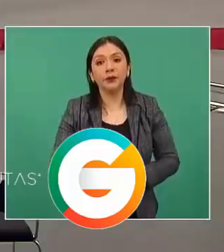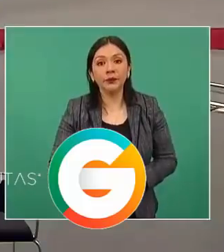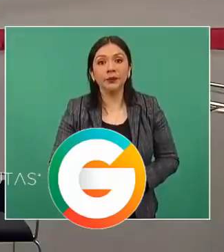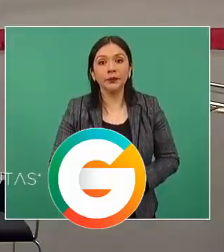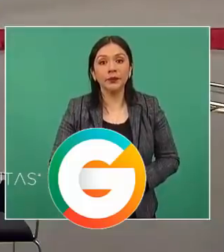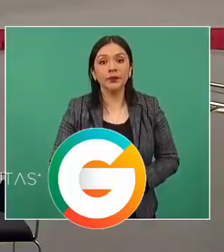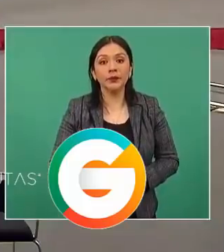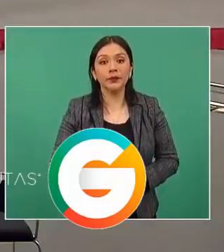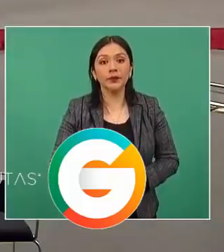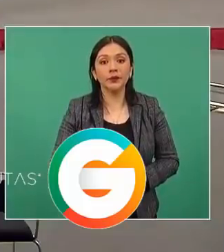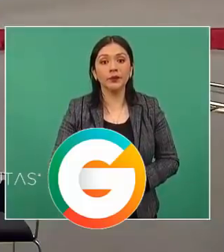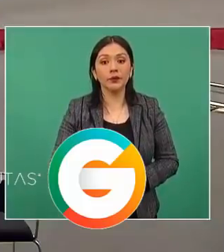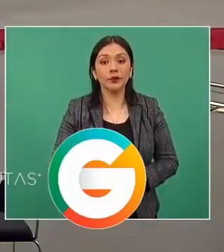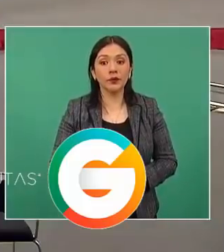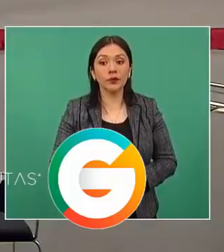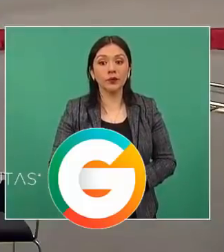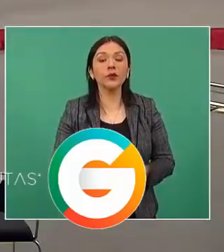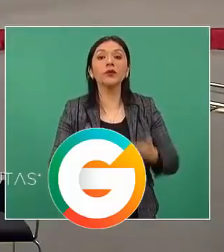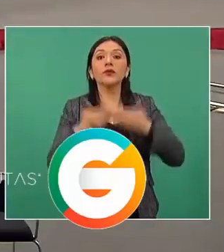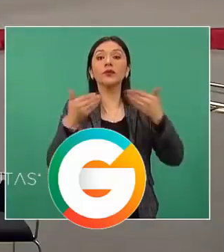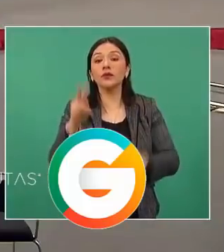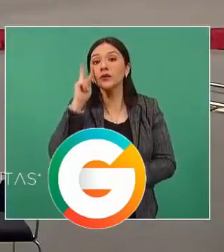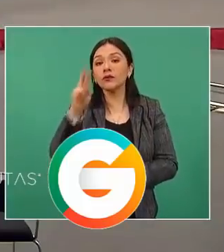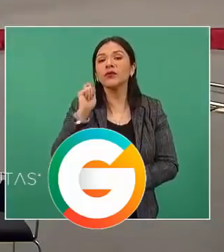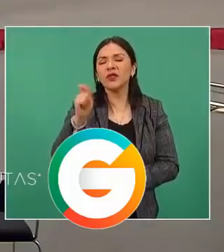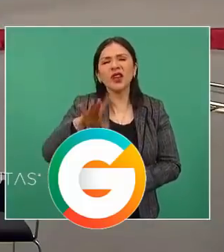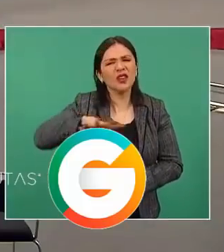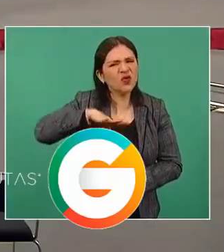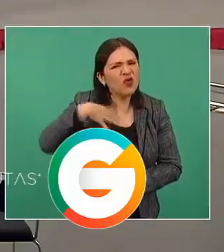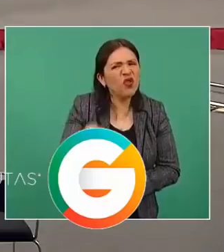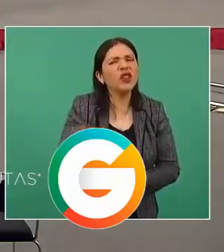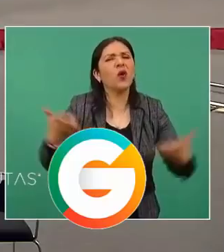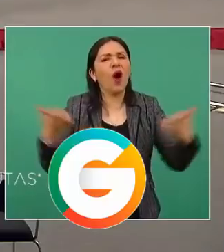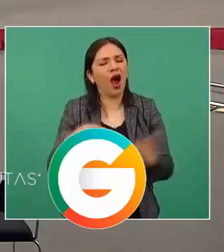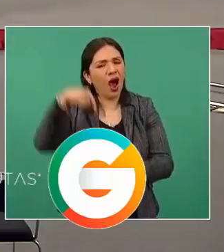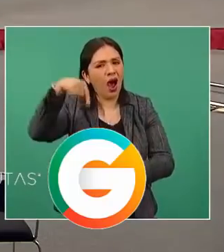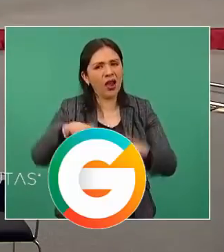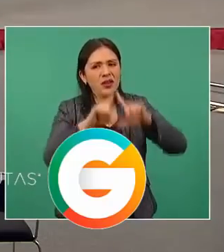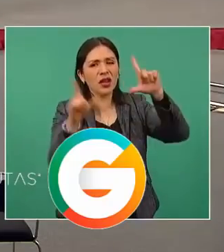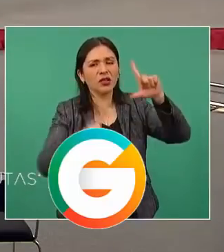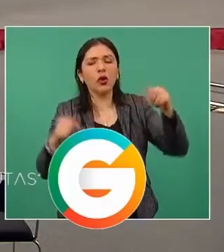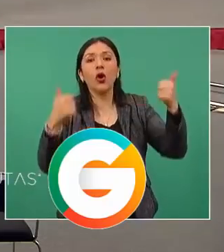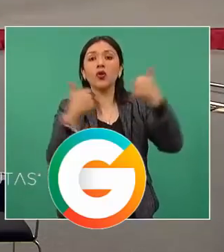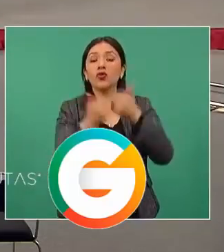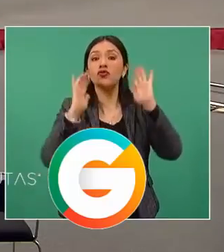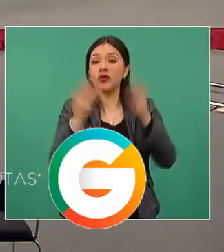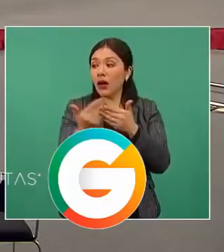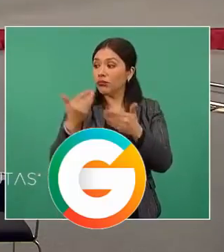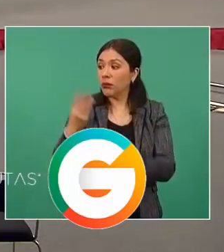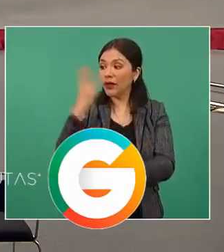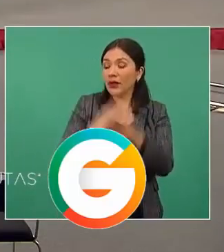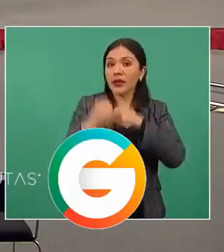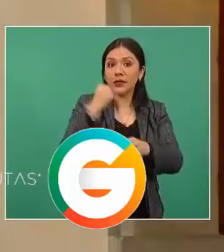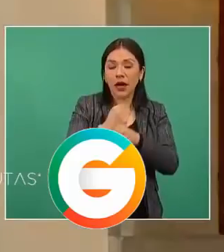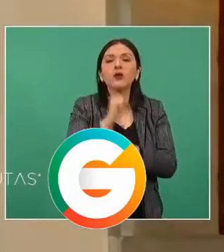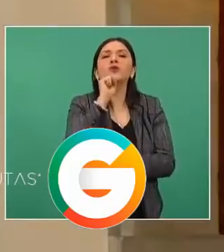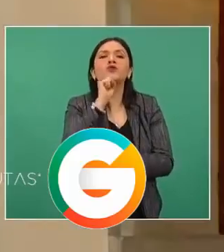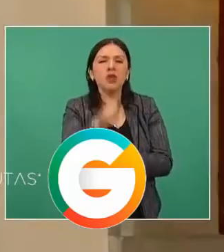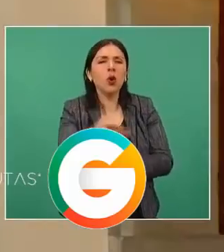Adelante, aquí vamos a informar del esfuerzo nacional. Lo que hemos hecho a través de los tres años, comparando también